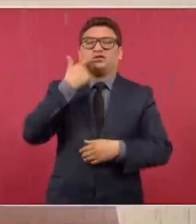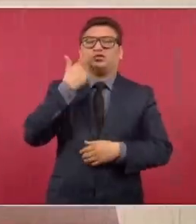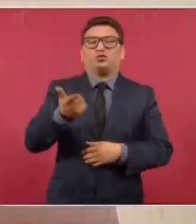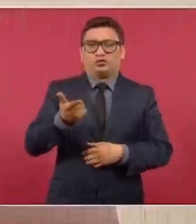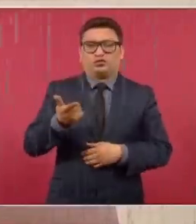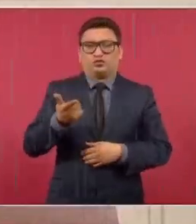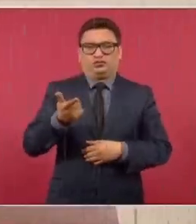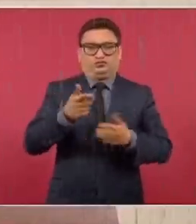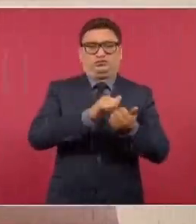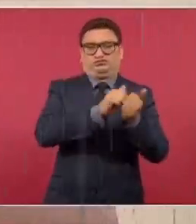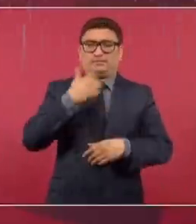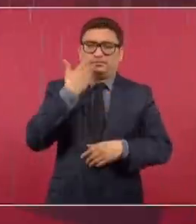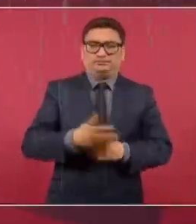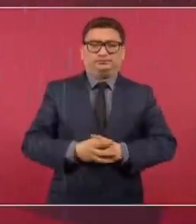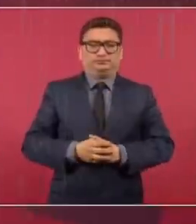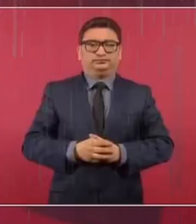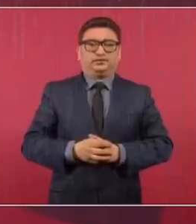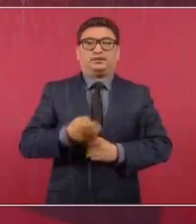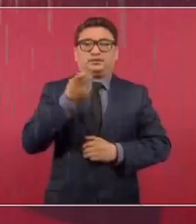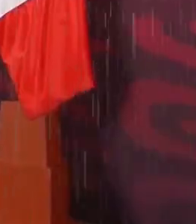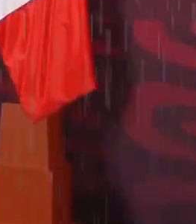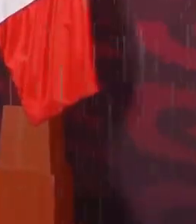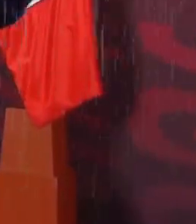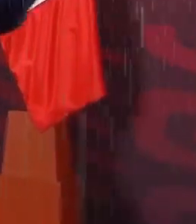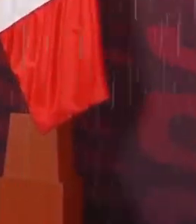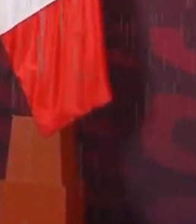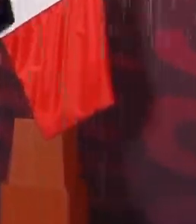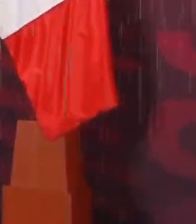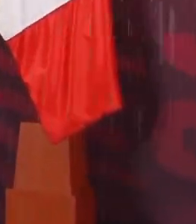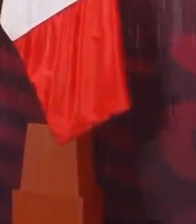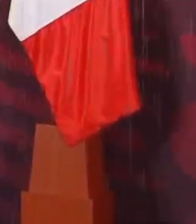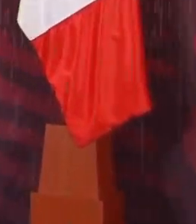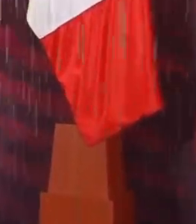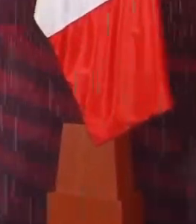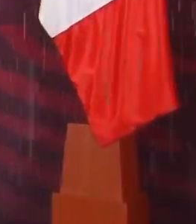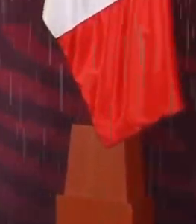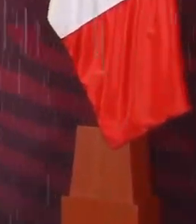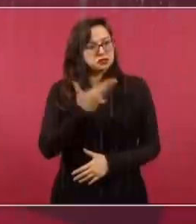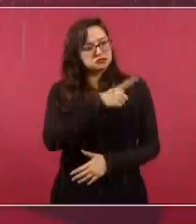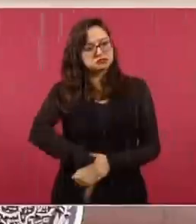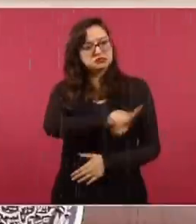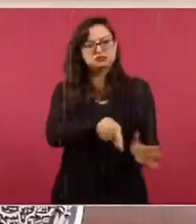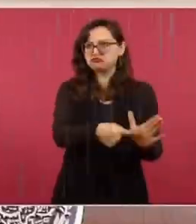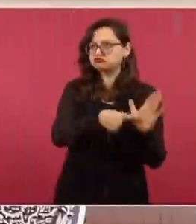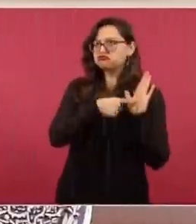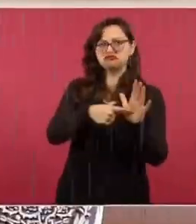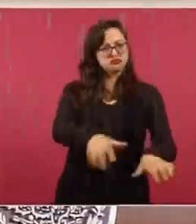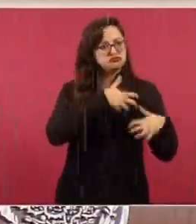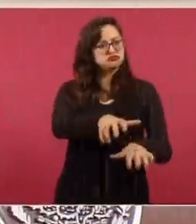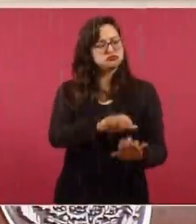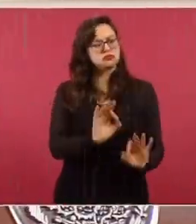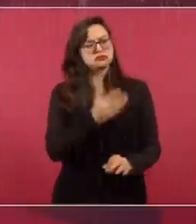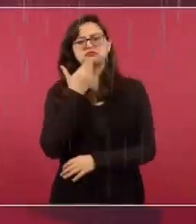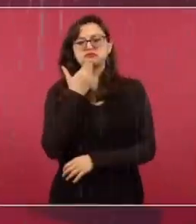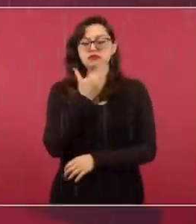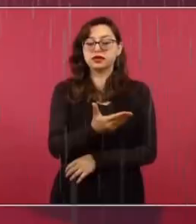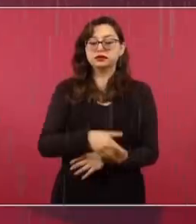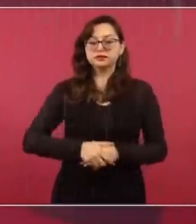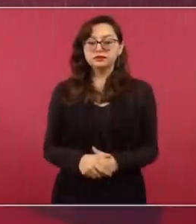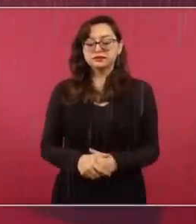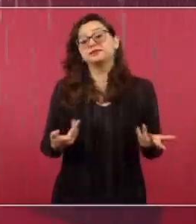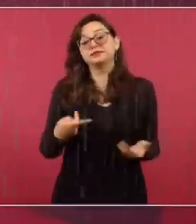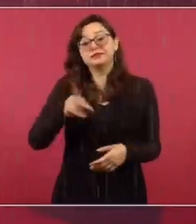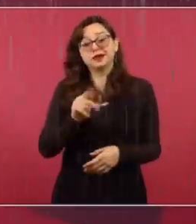la transformación del país. Entonces, ese es el fondo. Formamos parte de dos agrupamientos distintos y contrapuestos. Y como estrategia, pues ellos utilizan